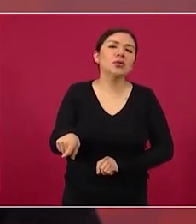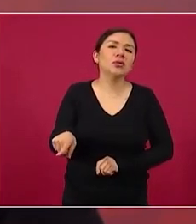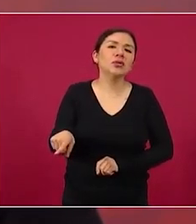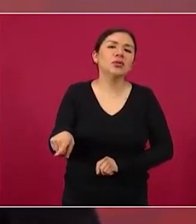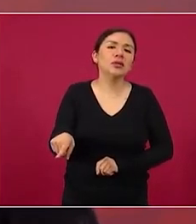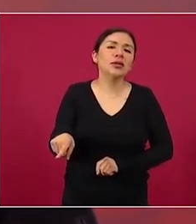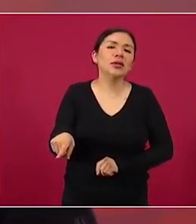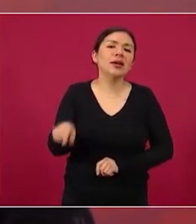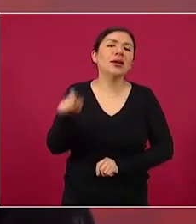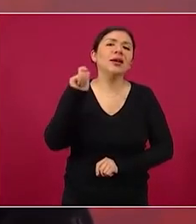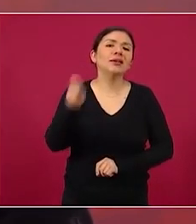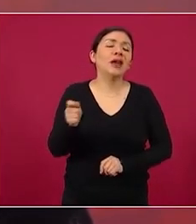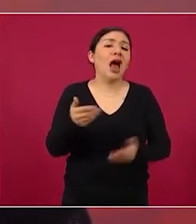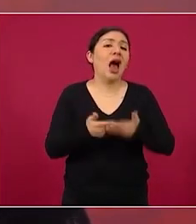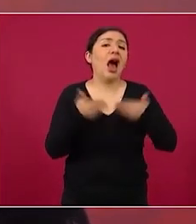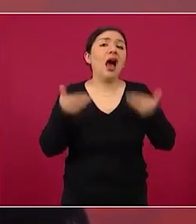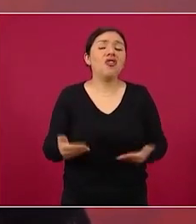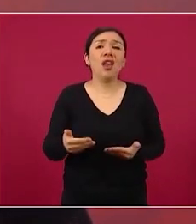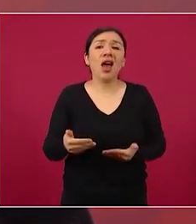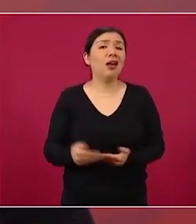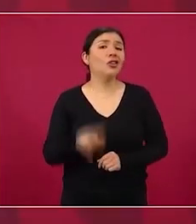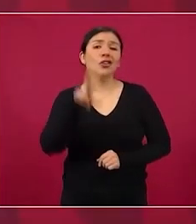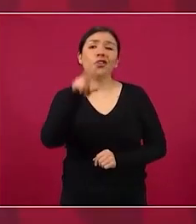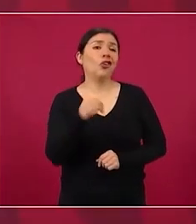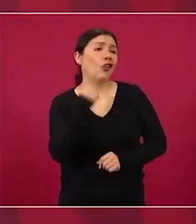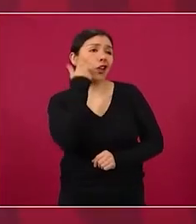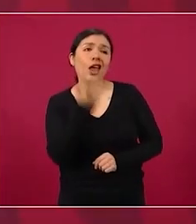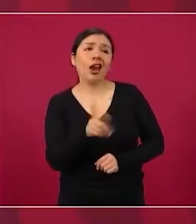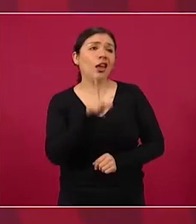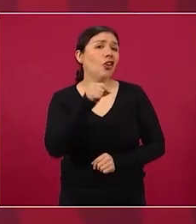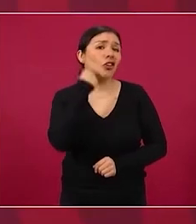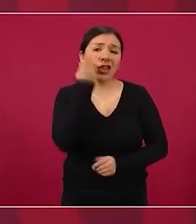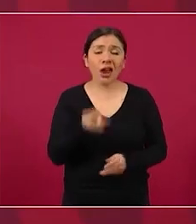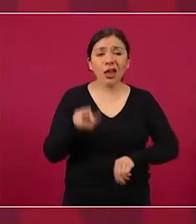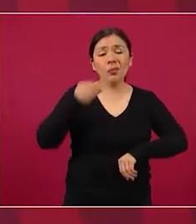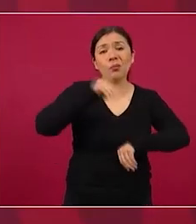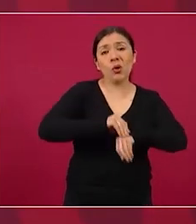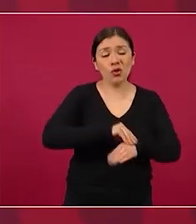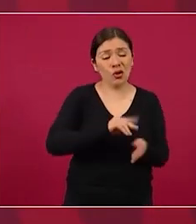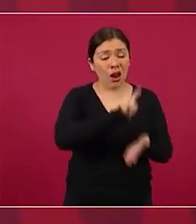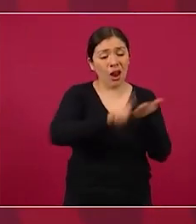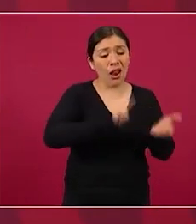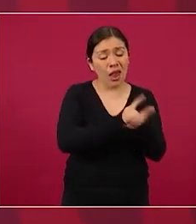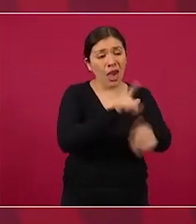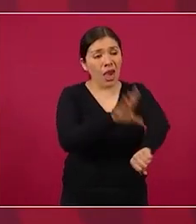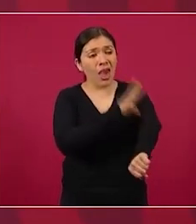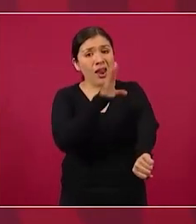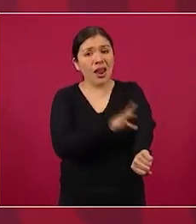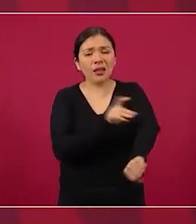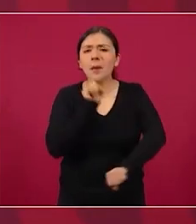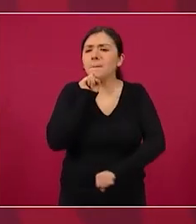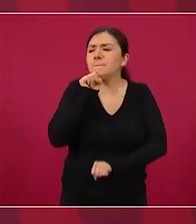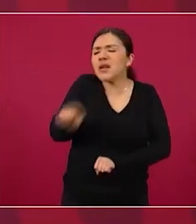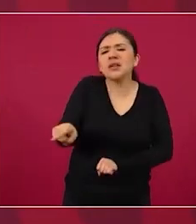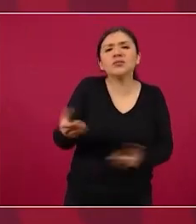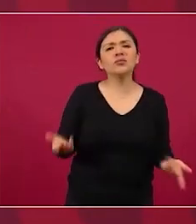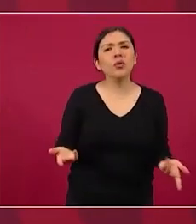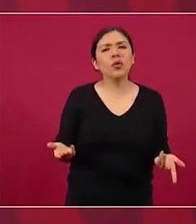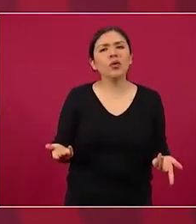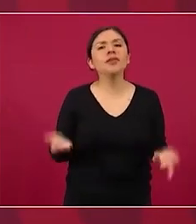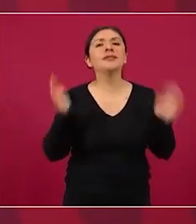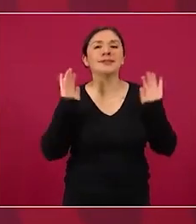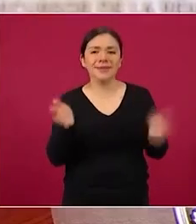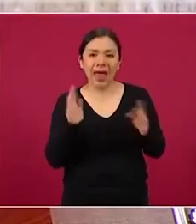que ahora se oponían a la reforma eléctrica y le